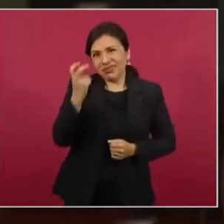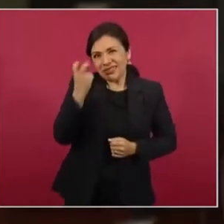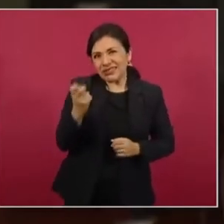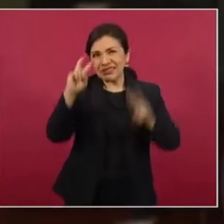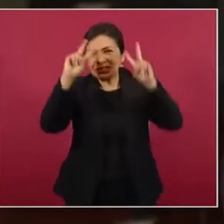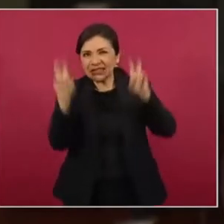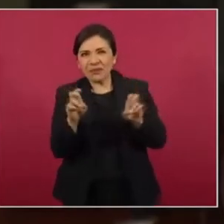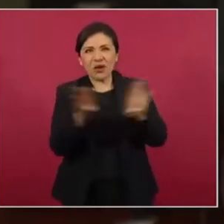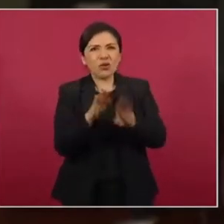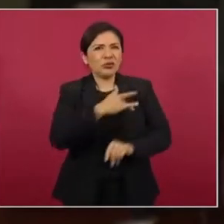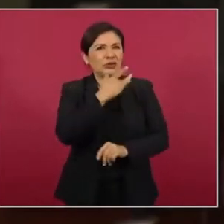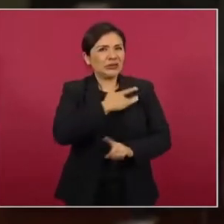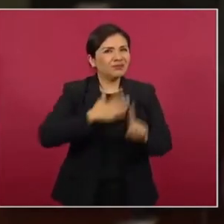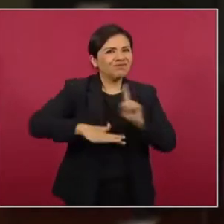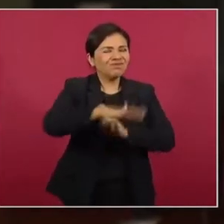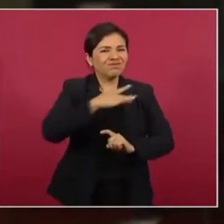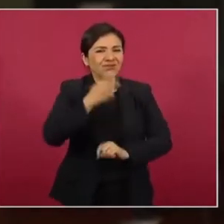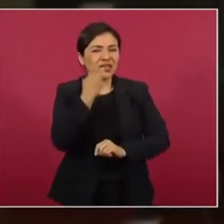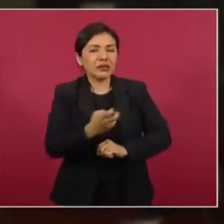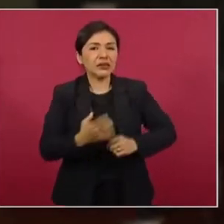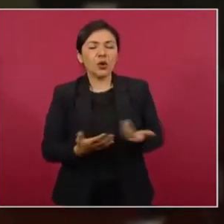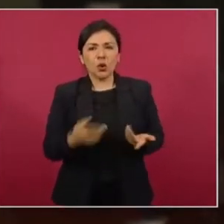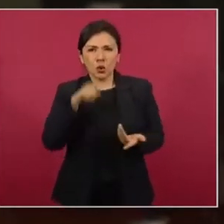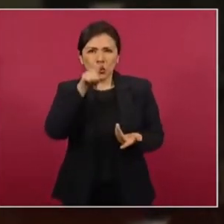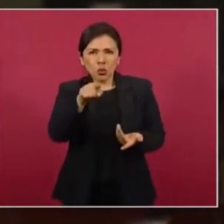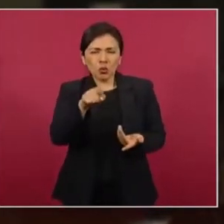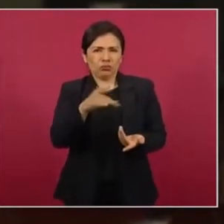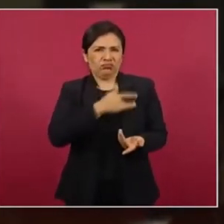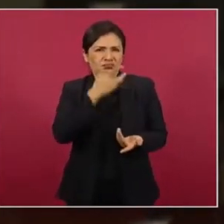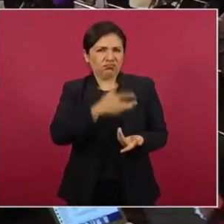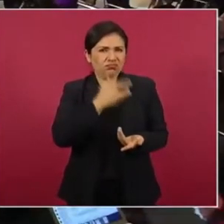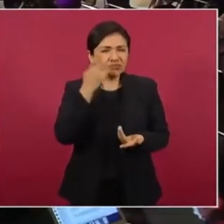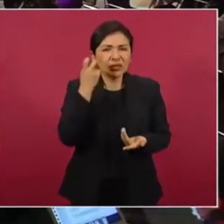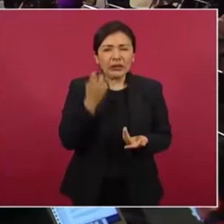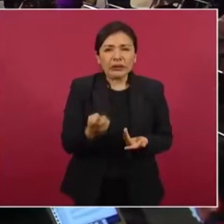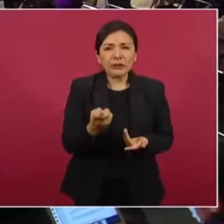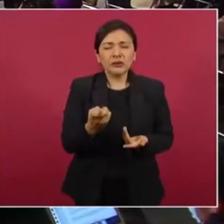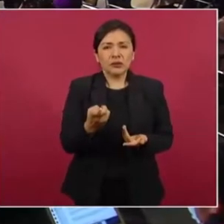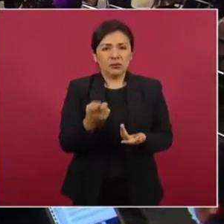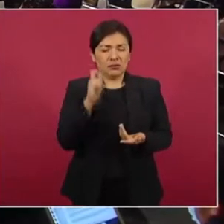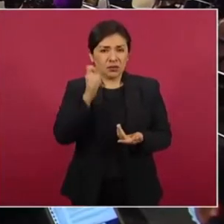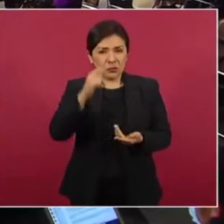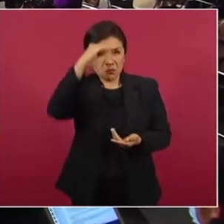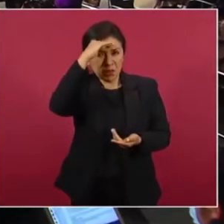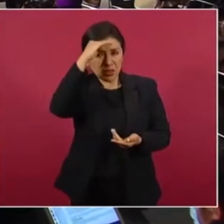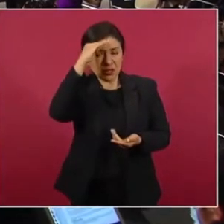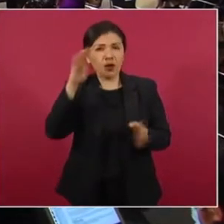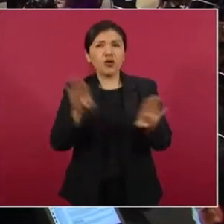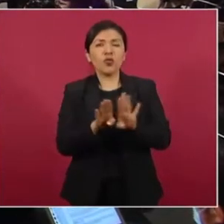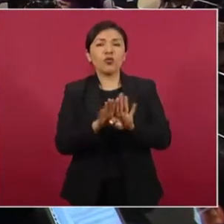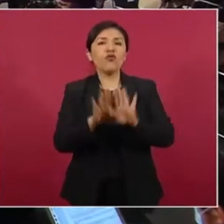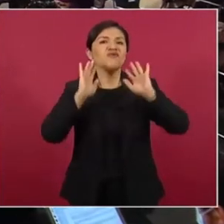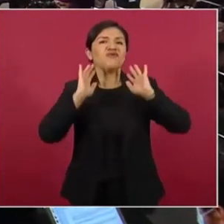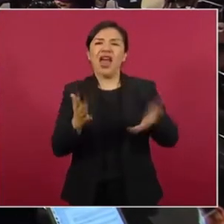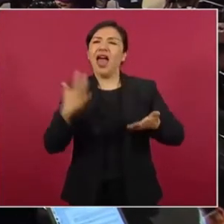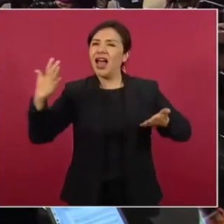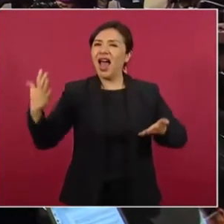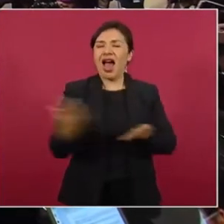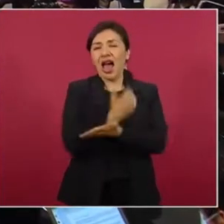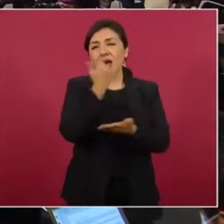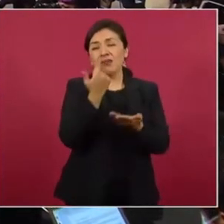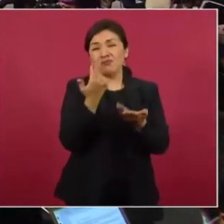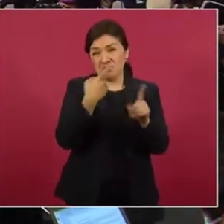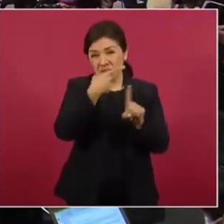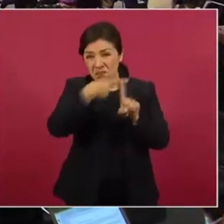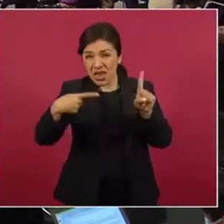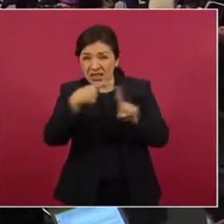y este escenario, si usted, para usted esto sería considerado como un triunfo a medias